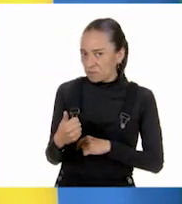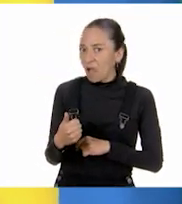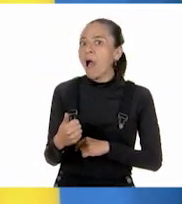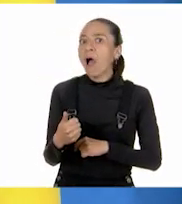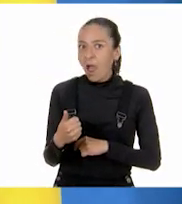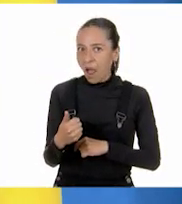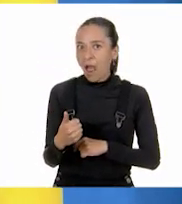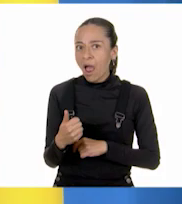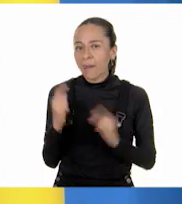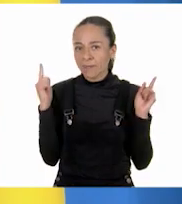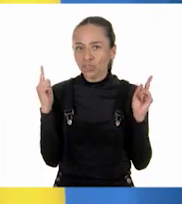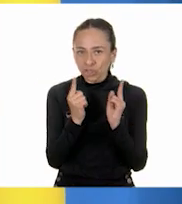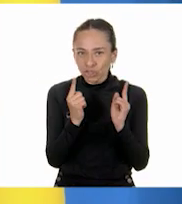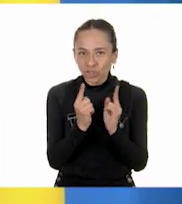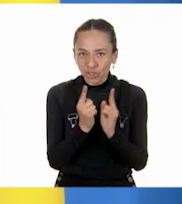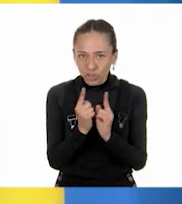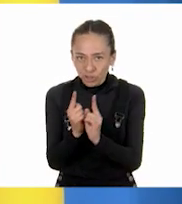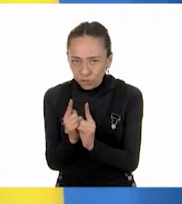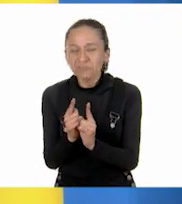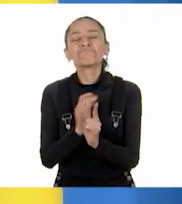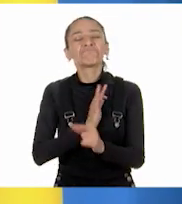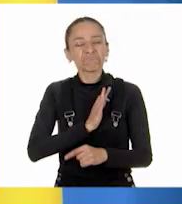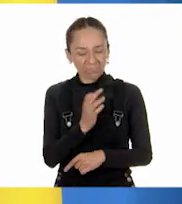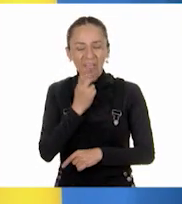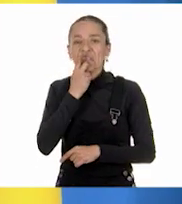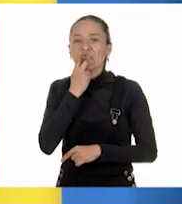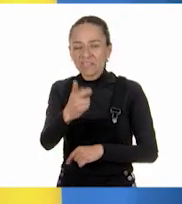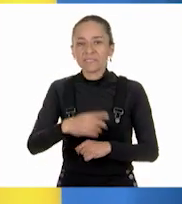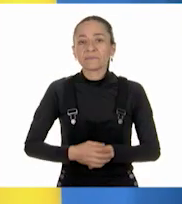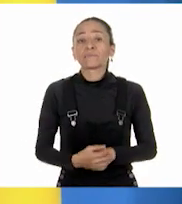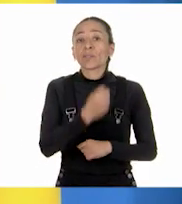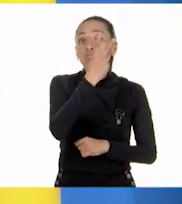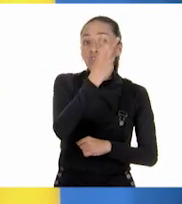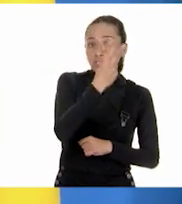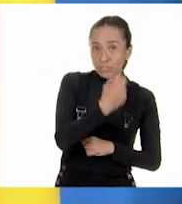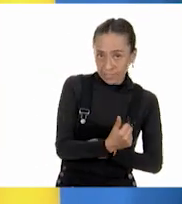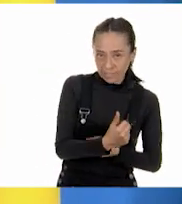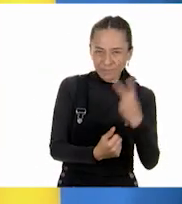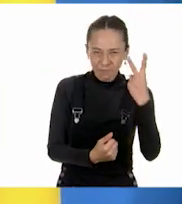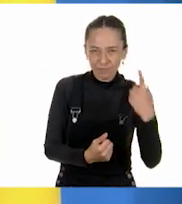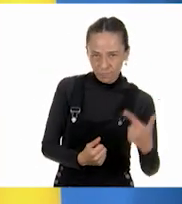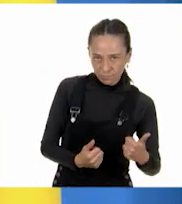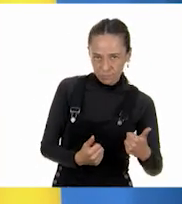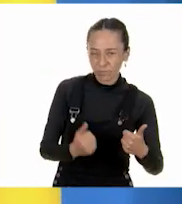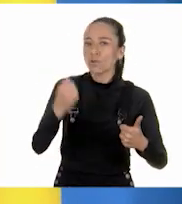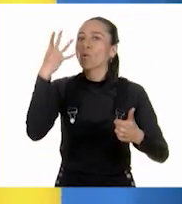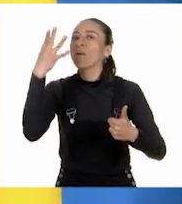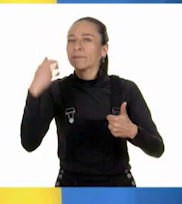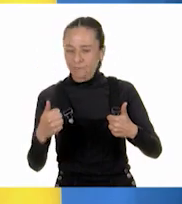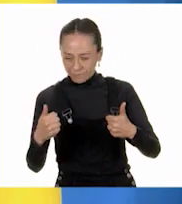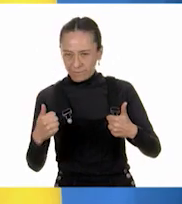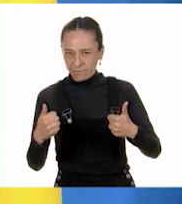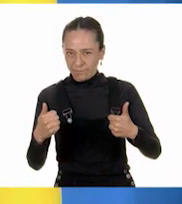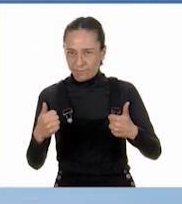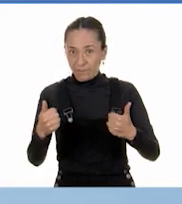Y pude decir que la mitad entre dos sextos y cuatro sextos es adivinen qué.